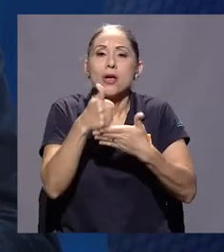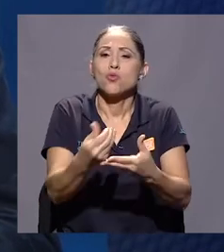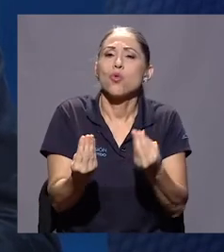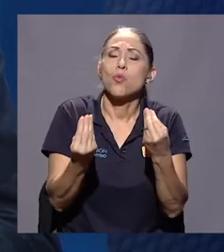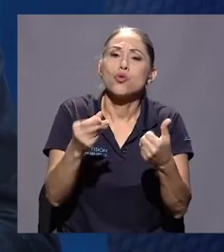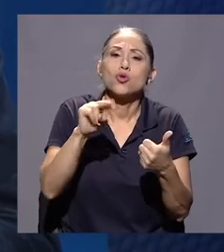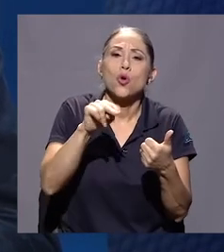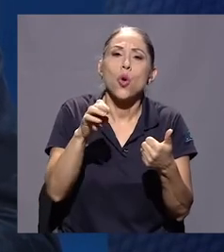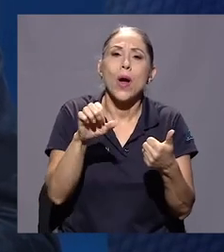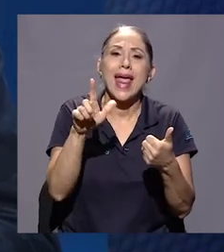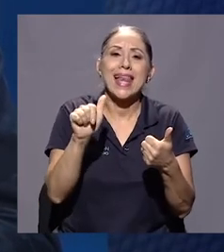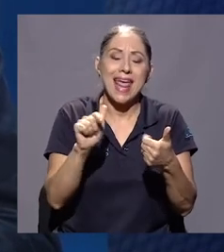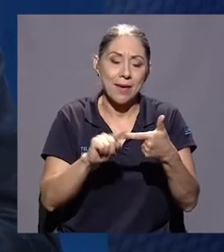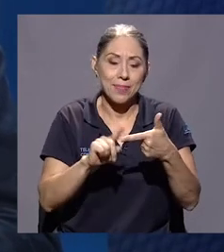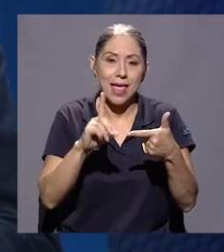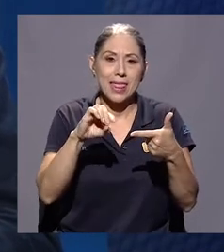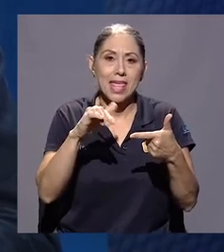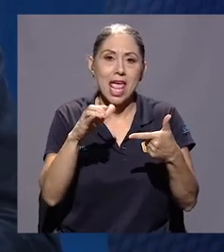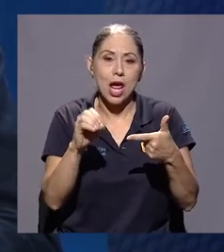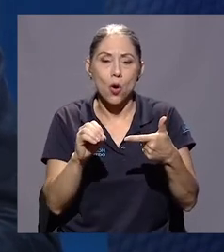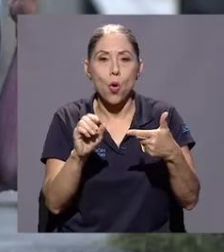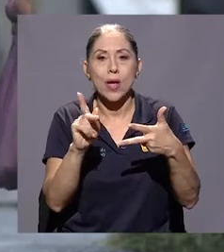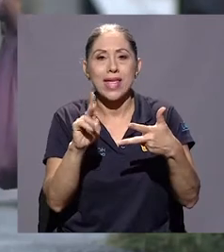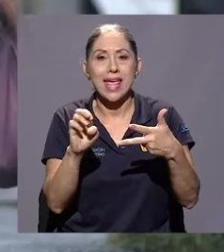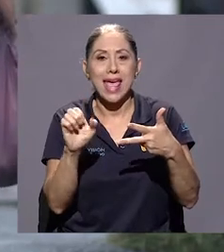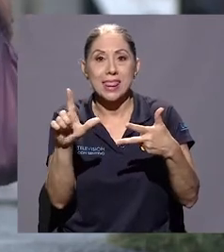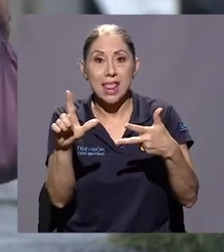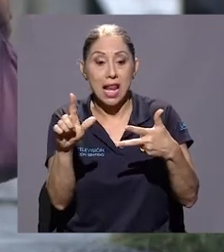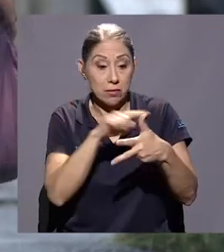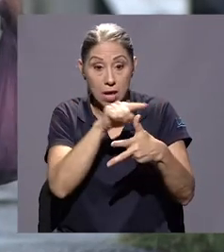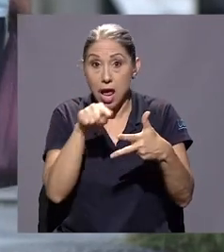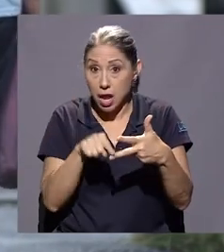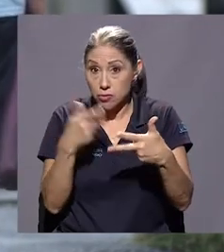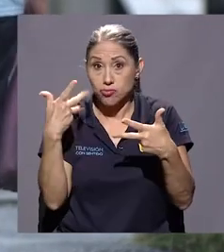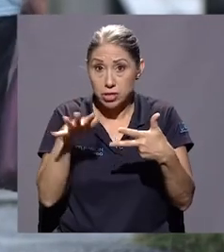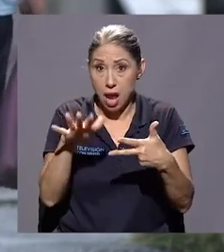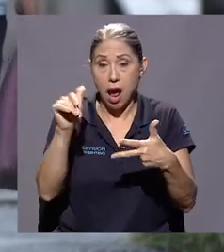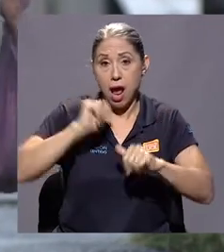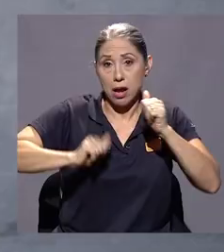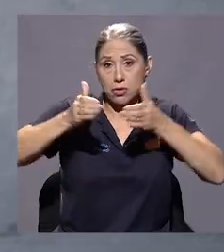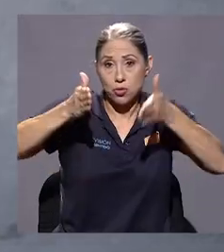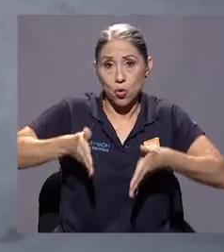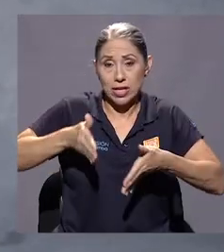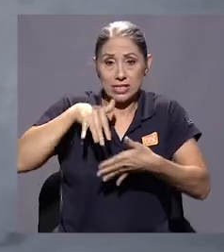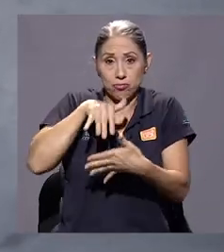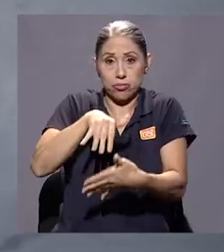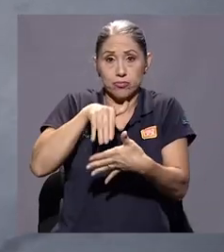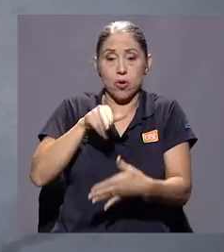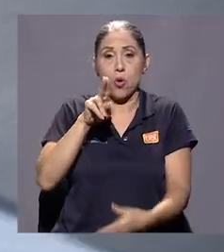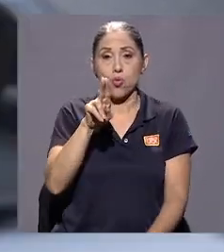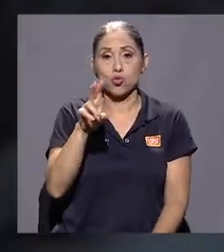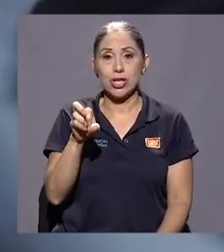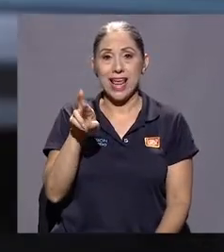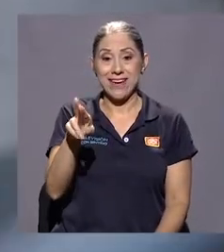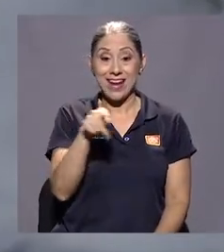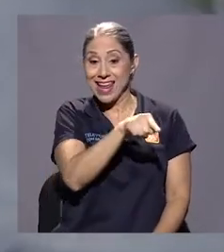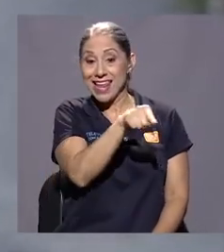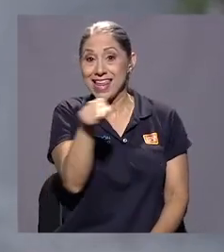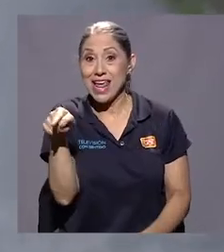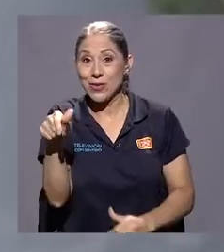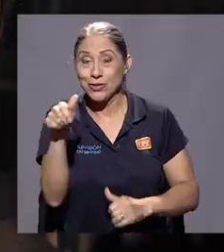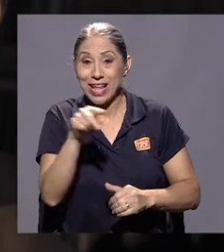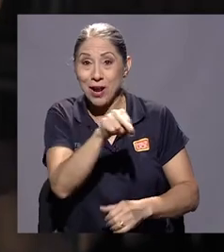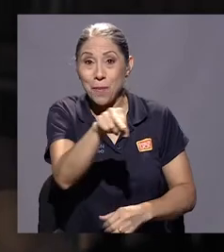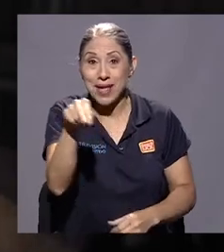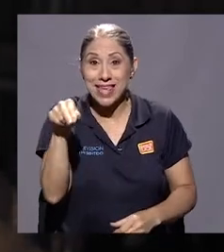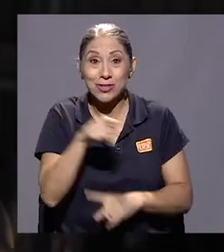Noelia, Diego y Kendall son todos actores, bueno, con formación de la UCR y eran compañeros, pero ellos hicieron el casting